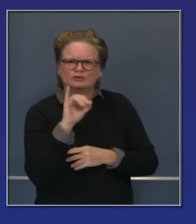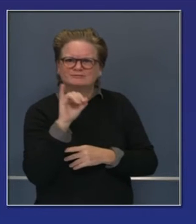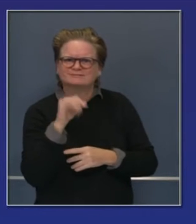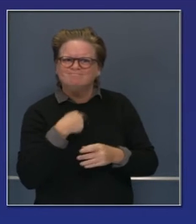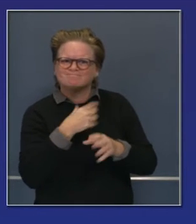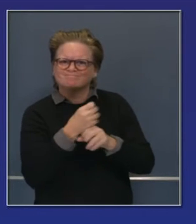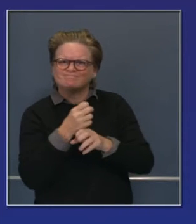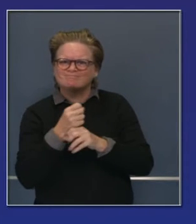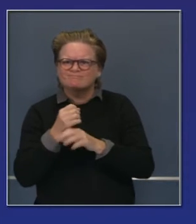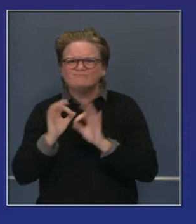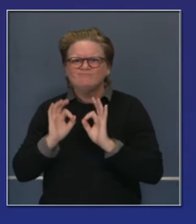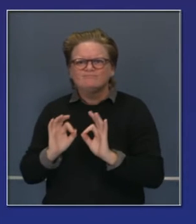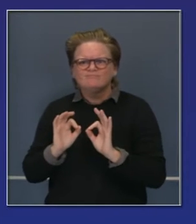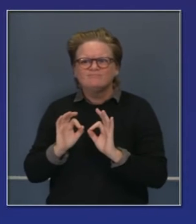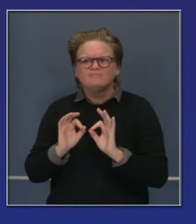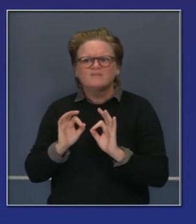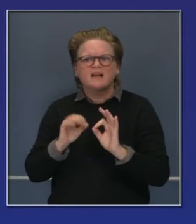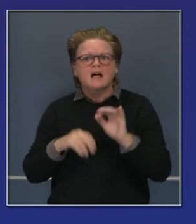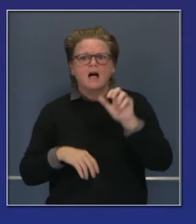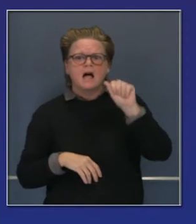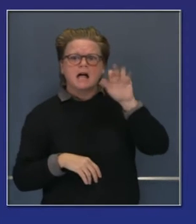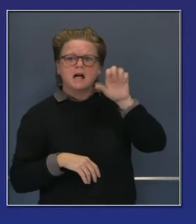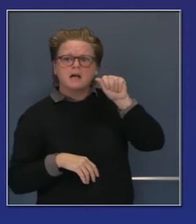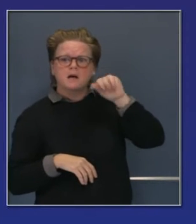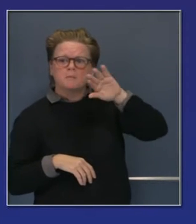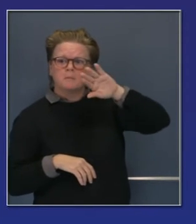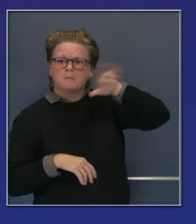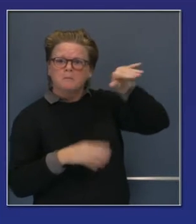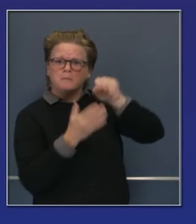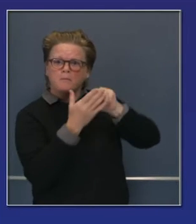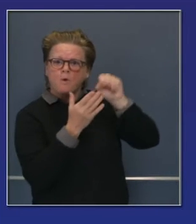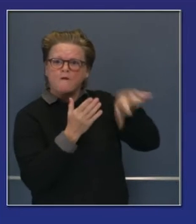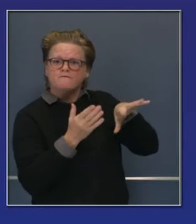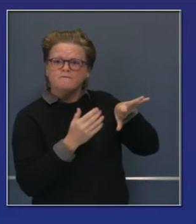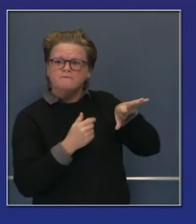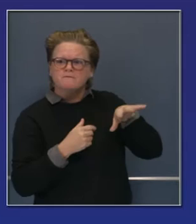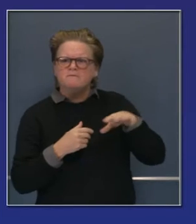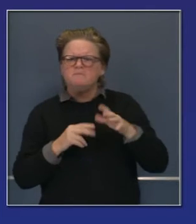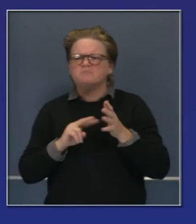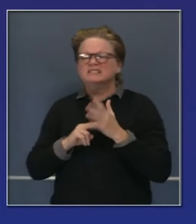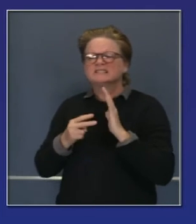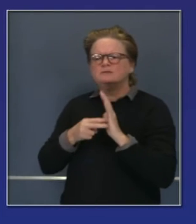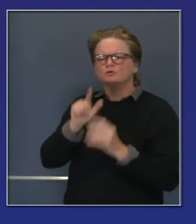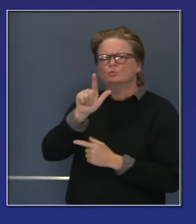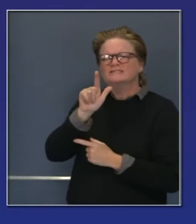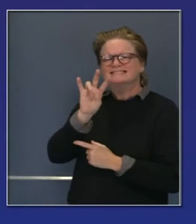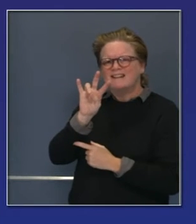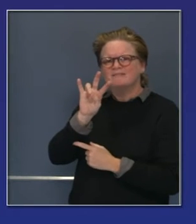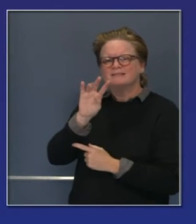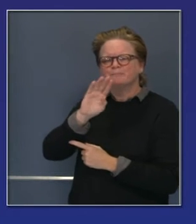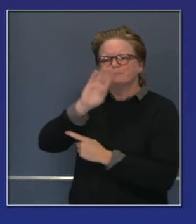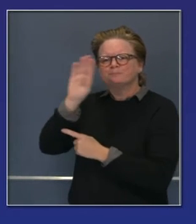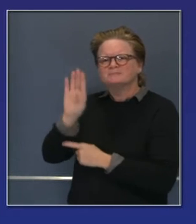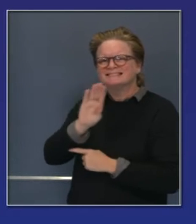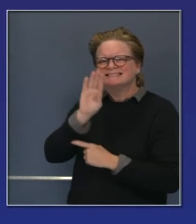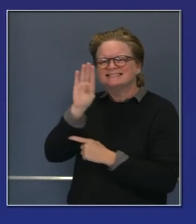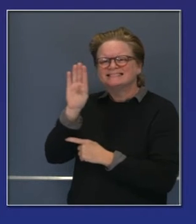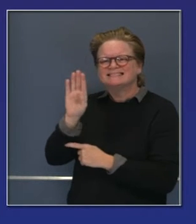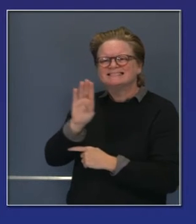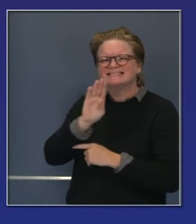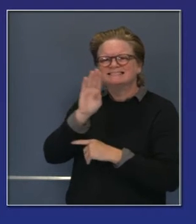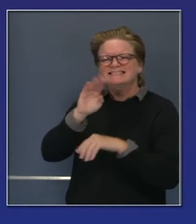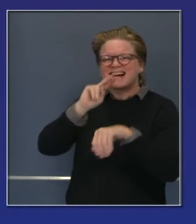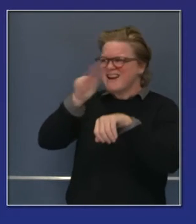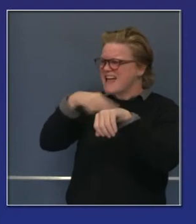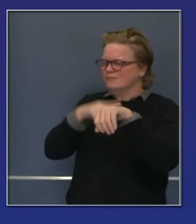de dólares que están en riesgo. Mañana oirán los alegatos, oirán este debate, estas cifras, estas son las cifras del